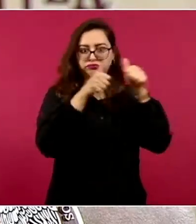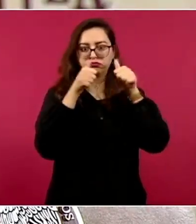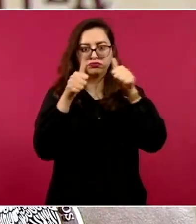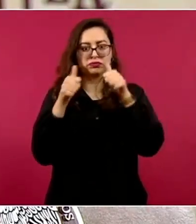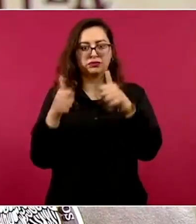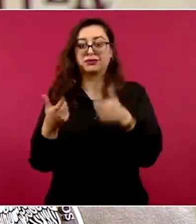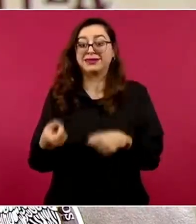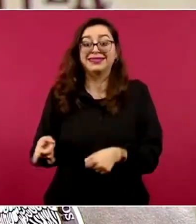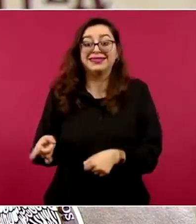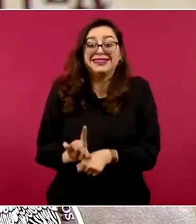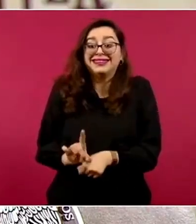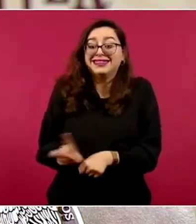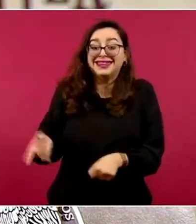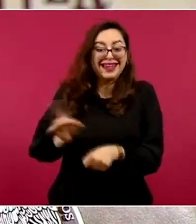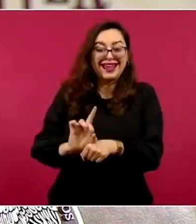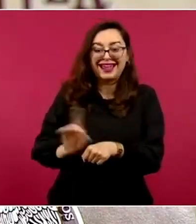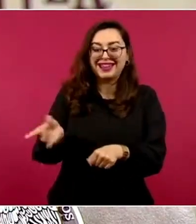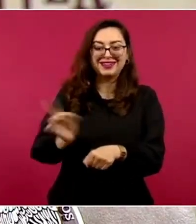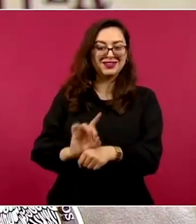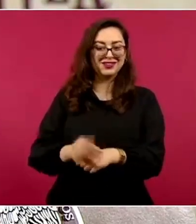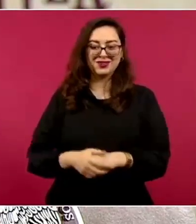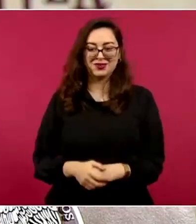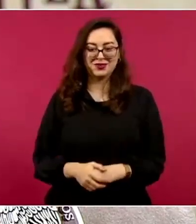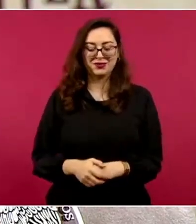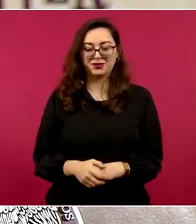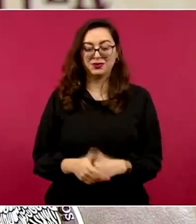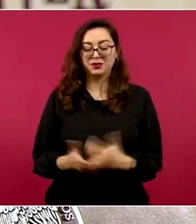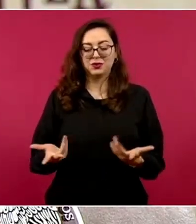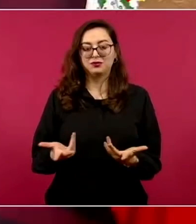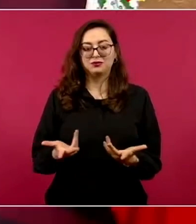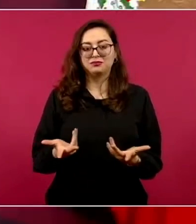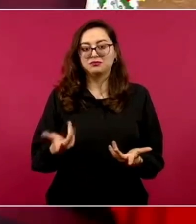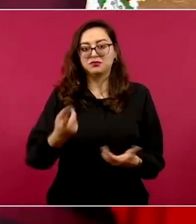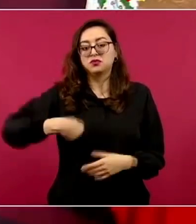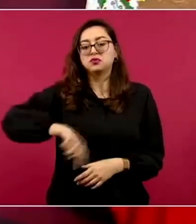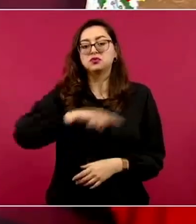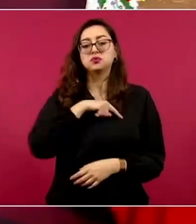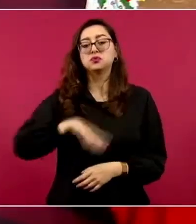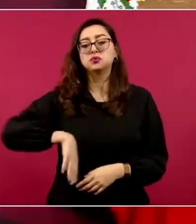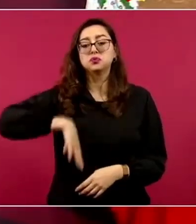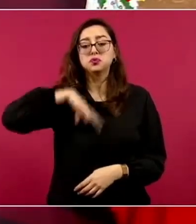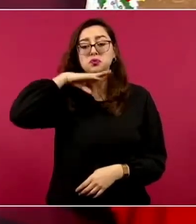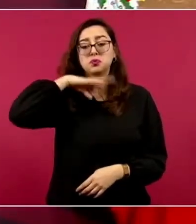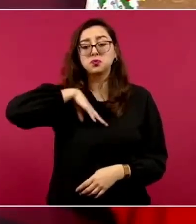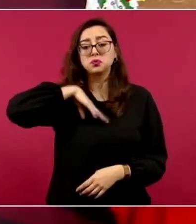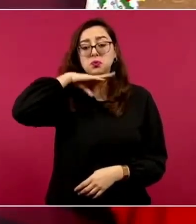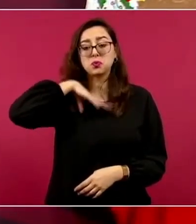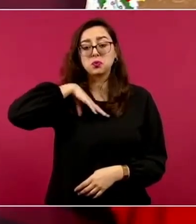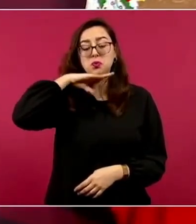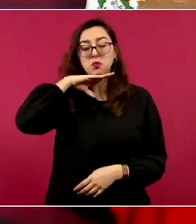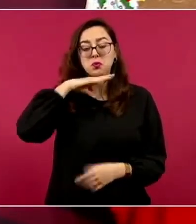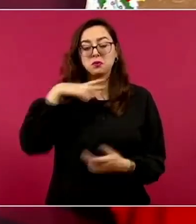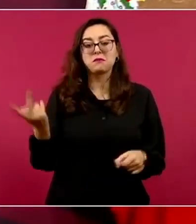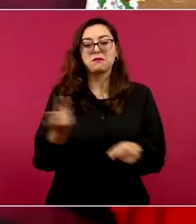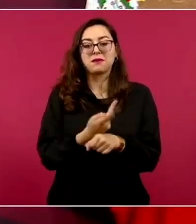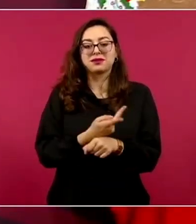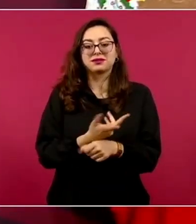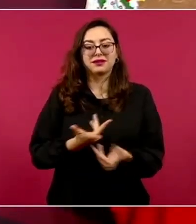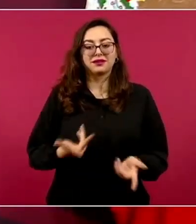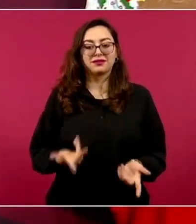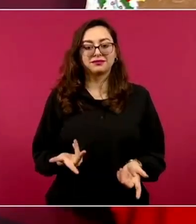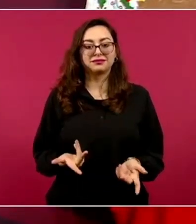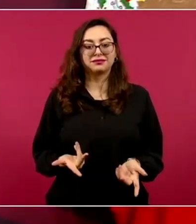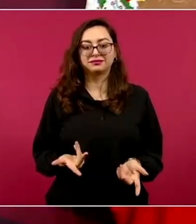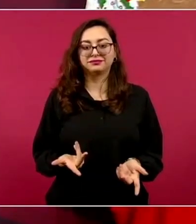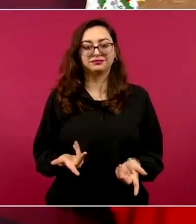Si no estuviéramos pendientes de lo que sucede en el país, pues no tendríamos la oportunidad